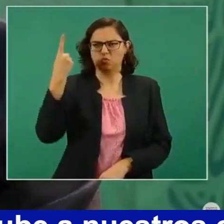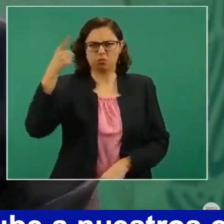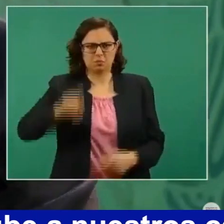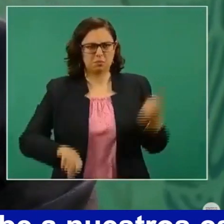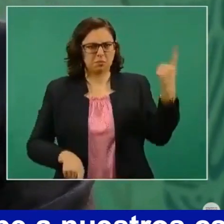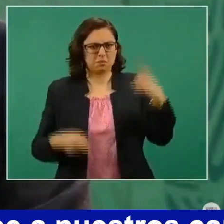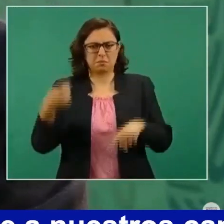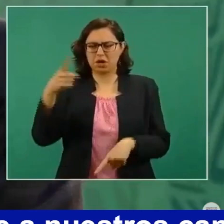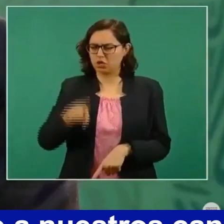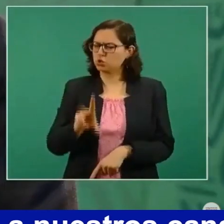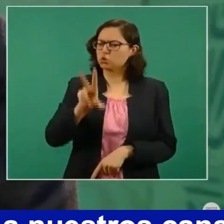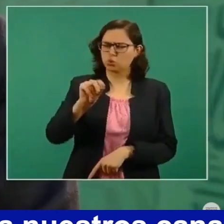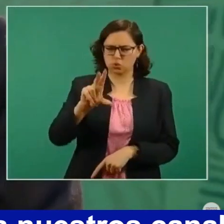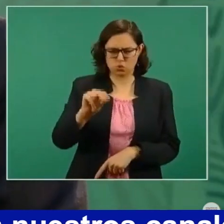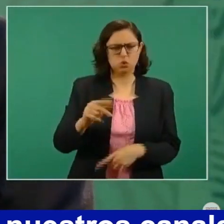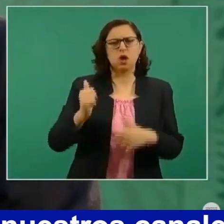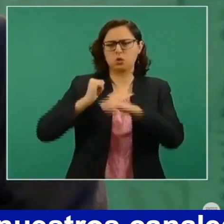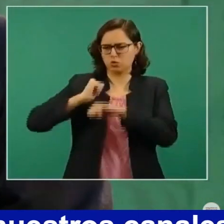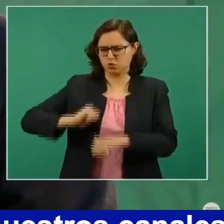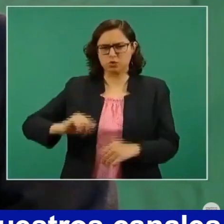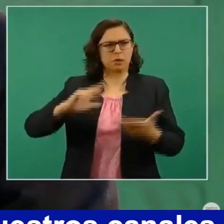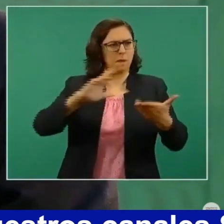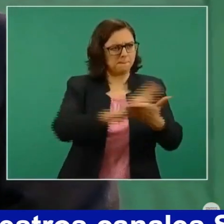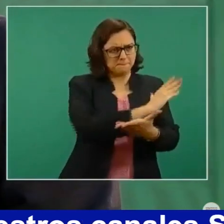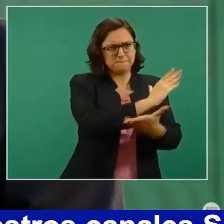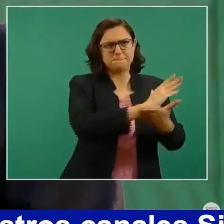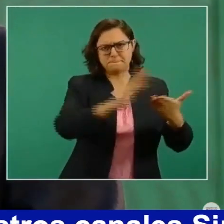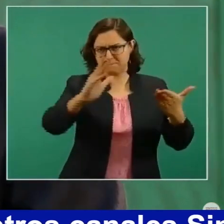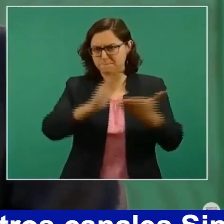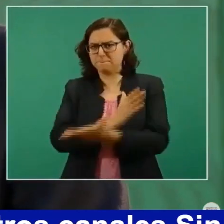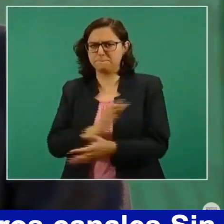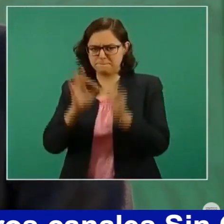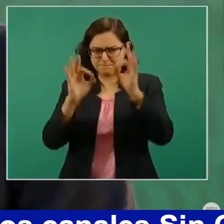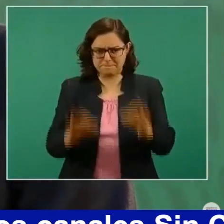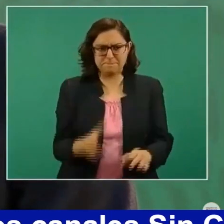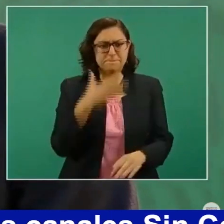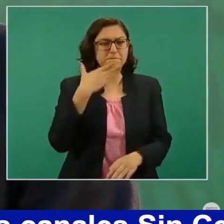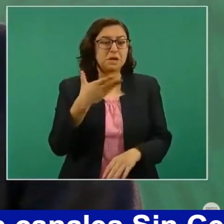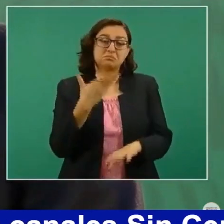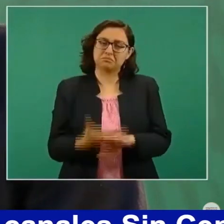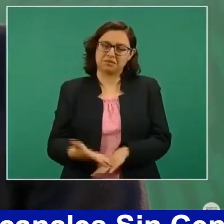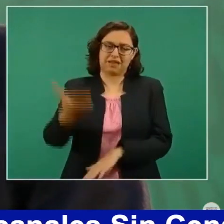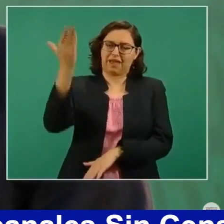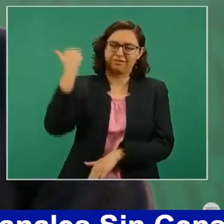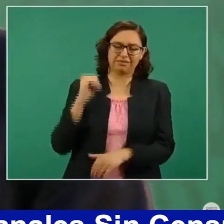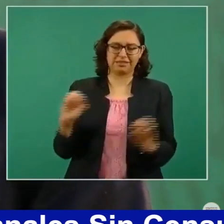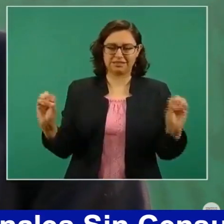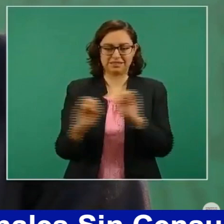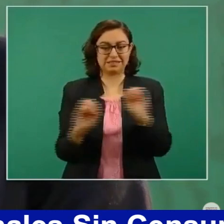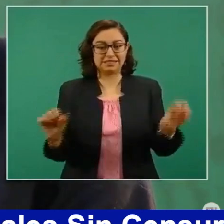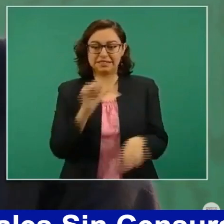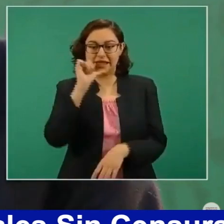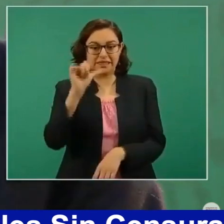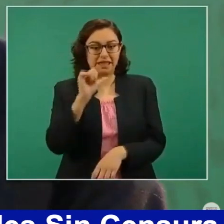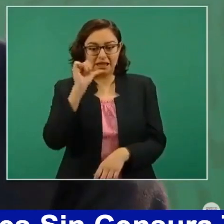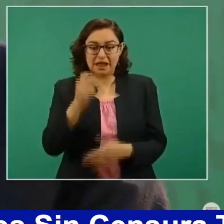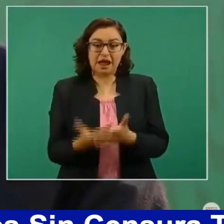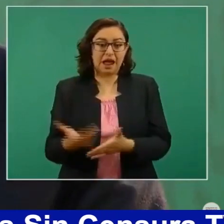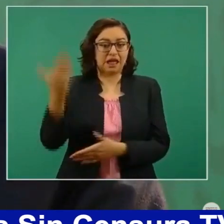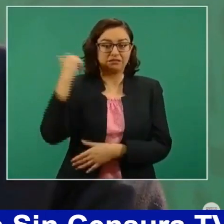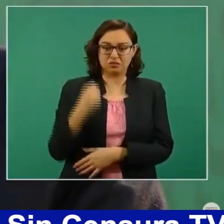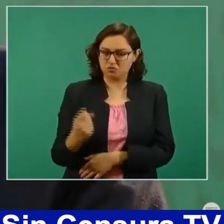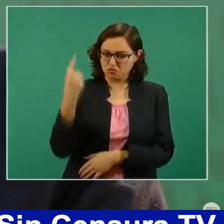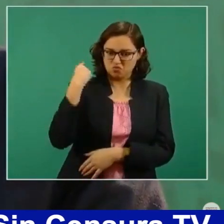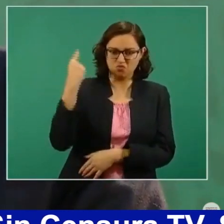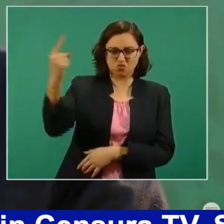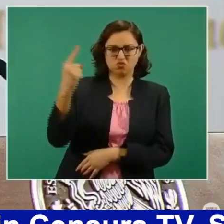división de poderes, que no había, porque antes el poder de los poderes era el